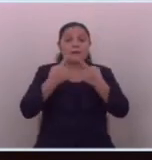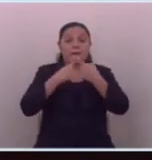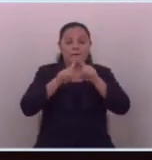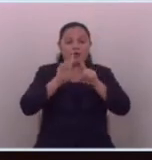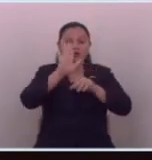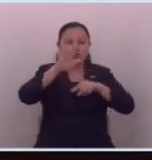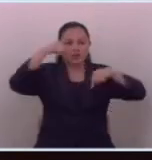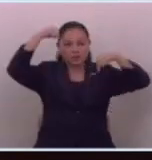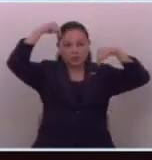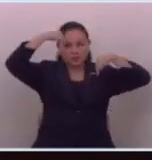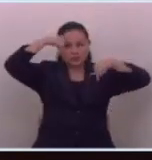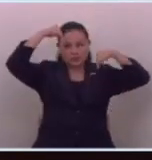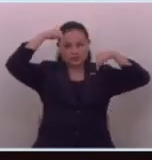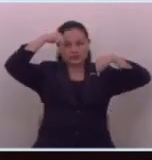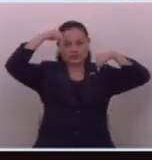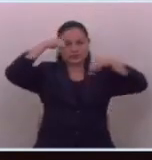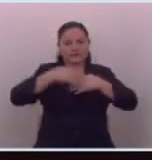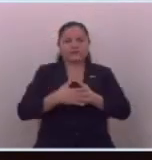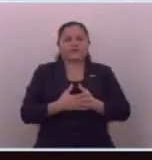conciencia